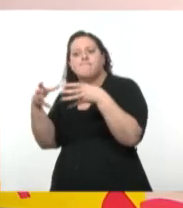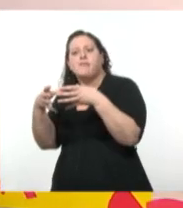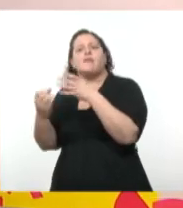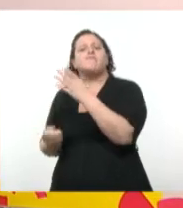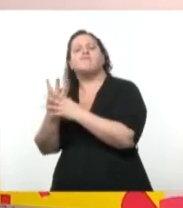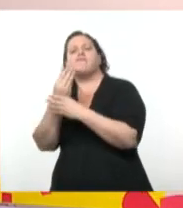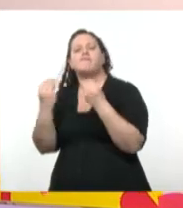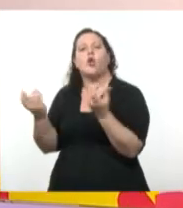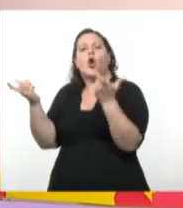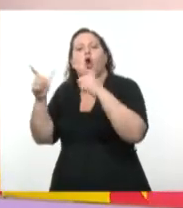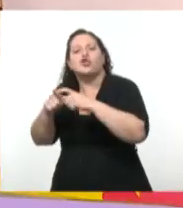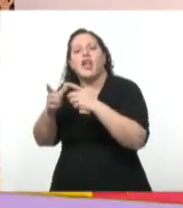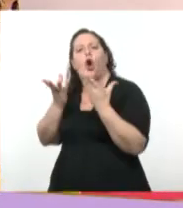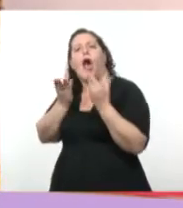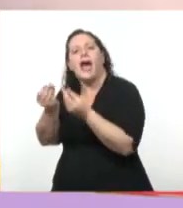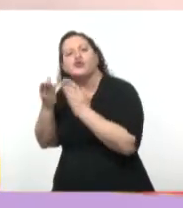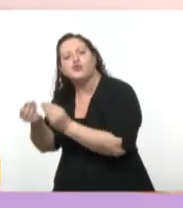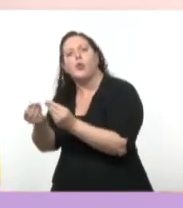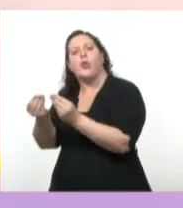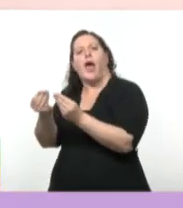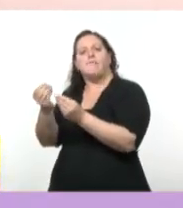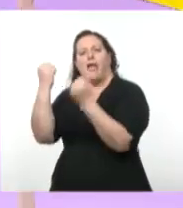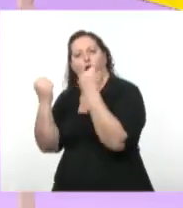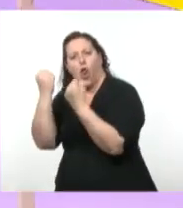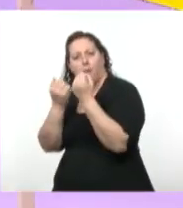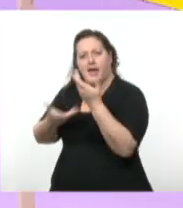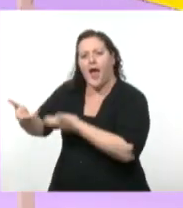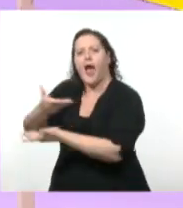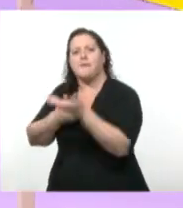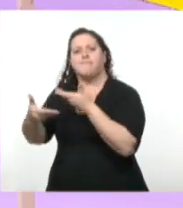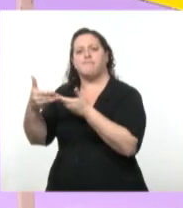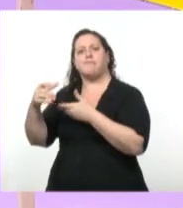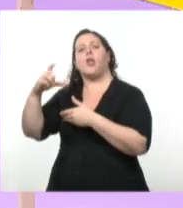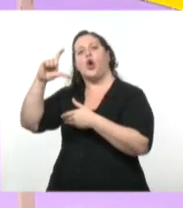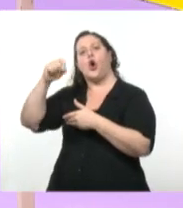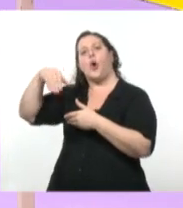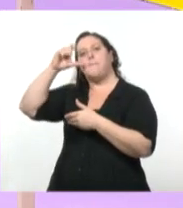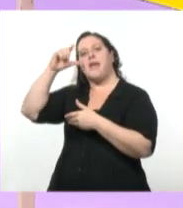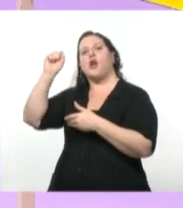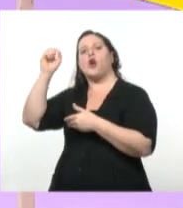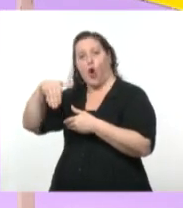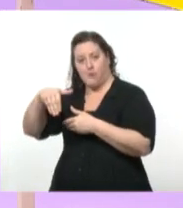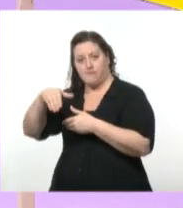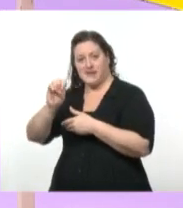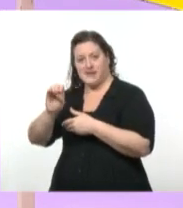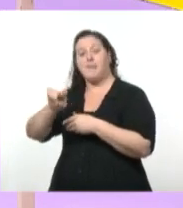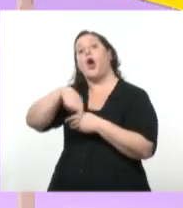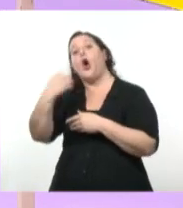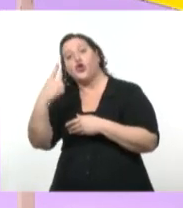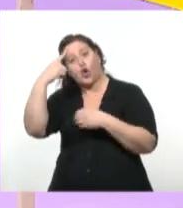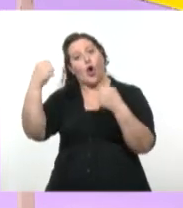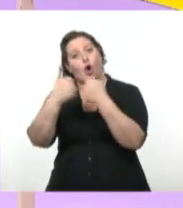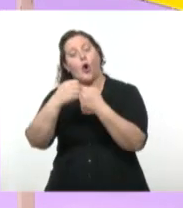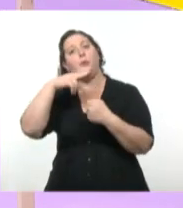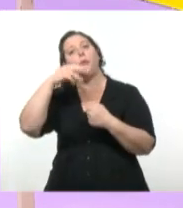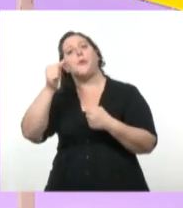Mutua, que es el Comecom, y el Pacto de Varsovia, que va a ser un pacto que van a ser los países aliados